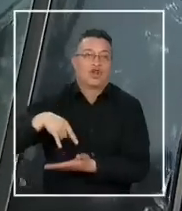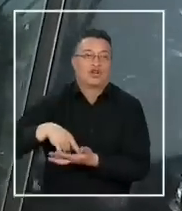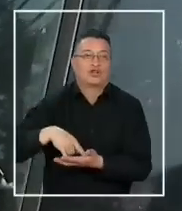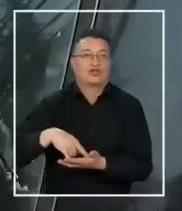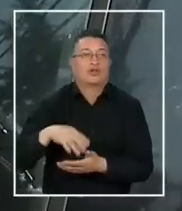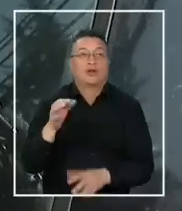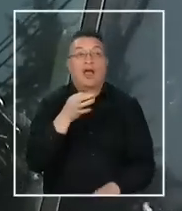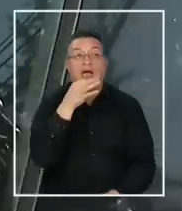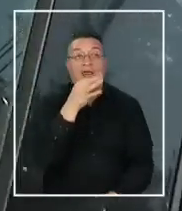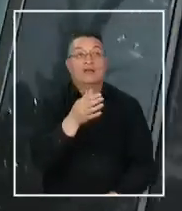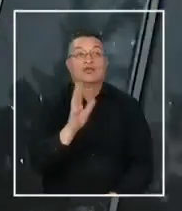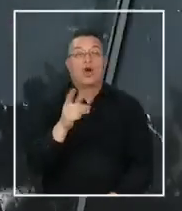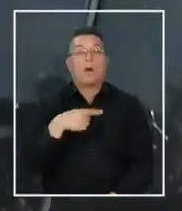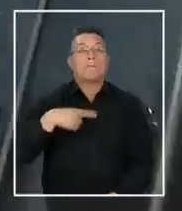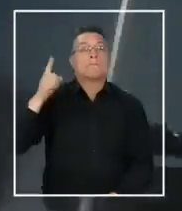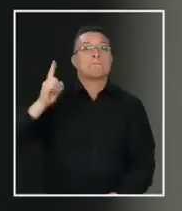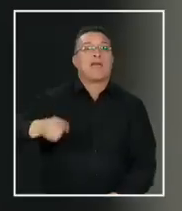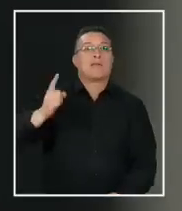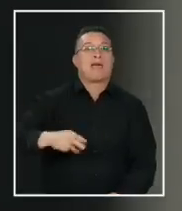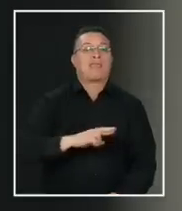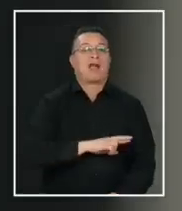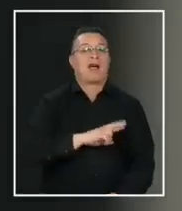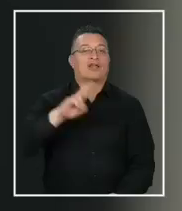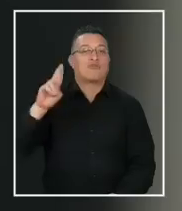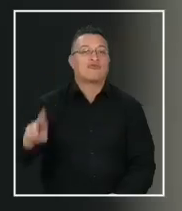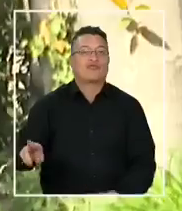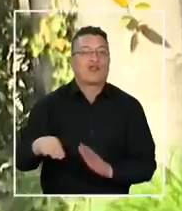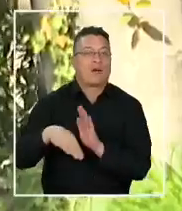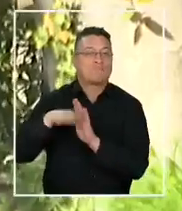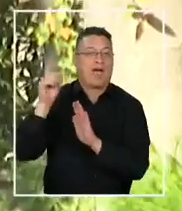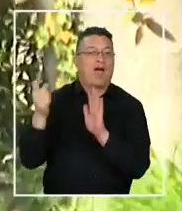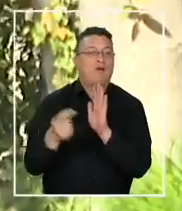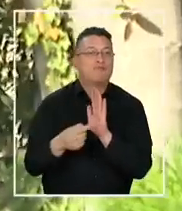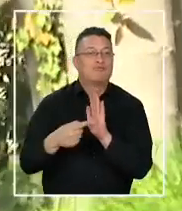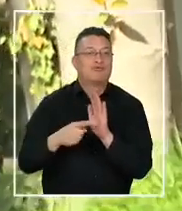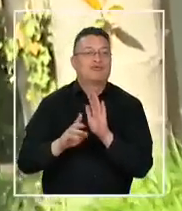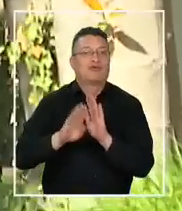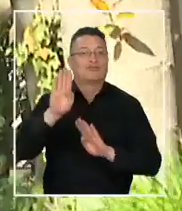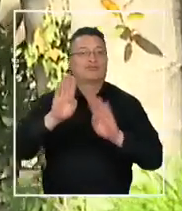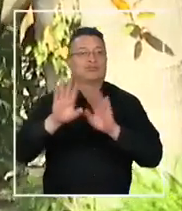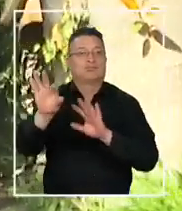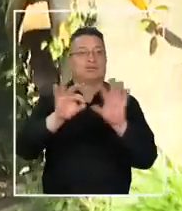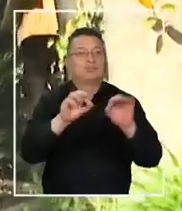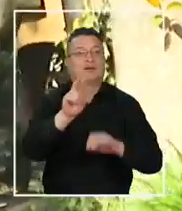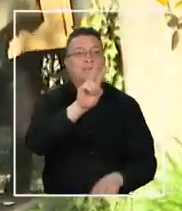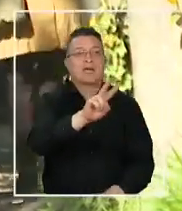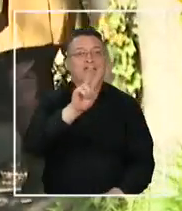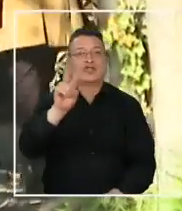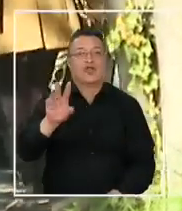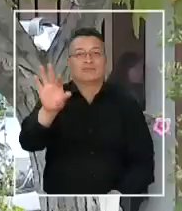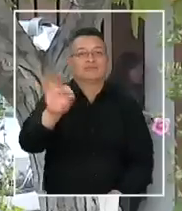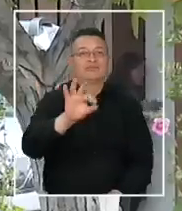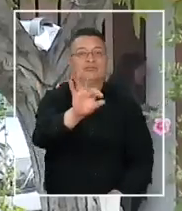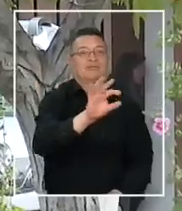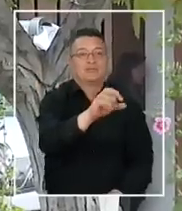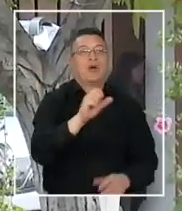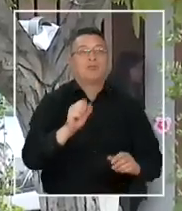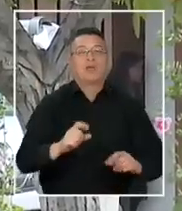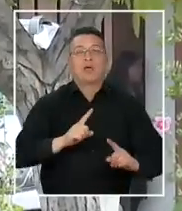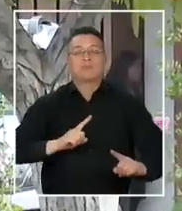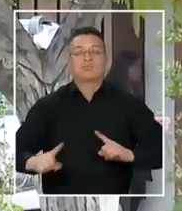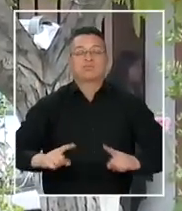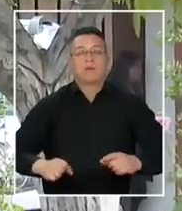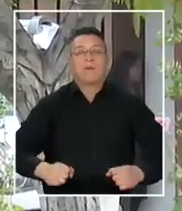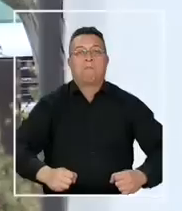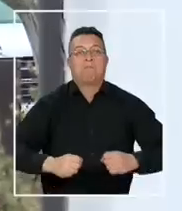muchos solo se debe al dominio que tendrá Republicanos en la instancia, partido que gracias a sus 22 consejeros podrá dirigir el